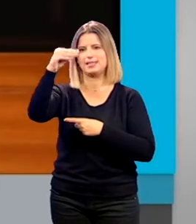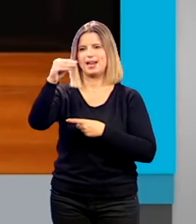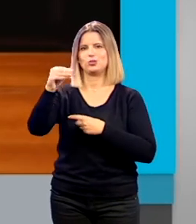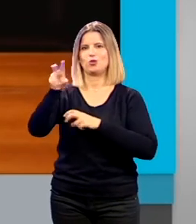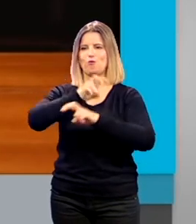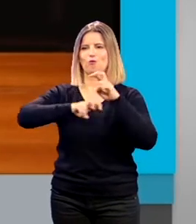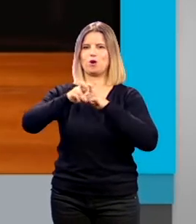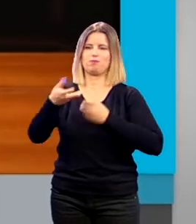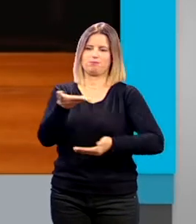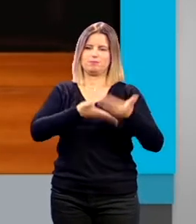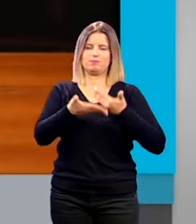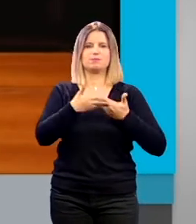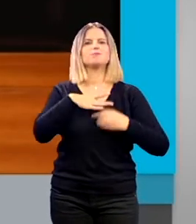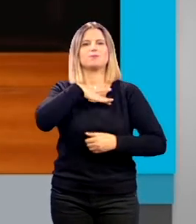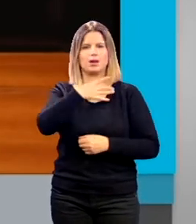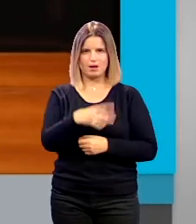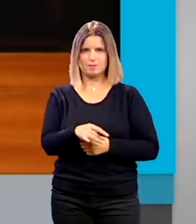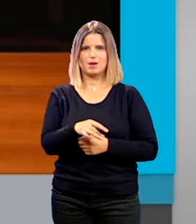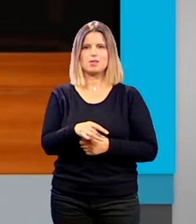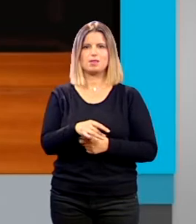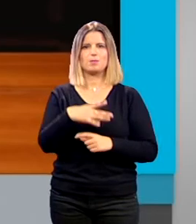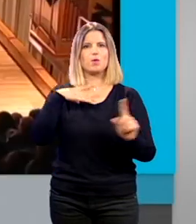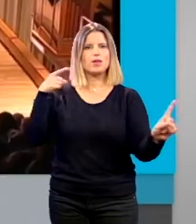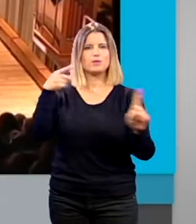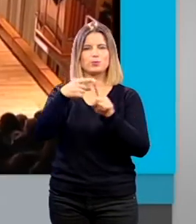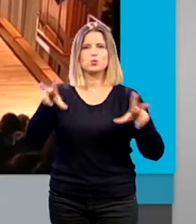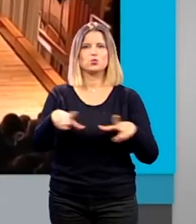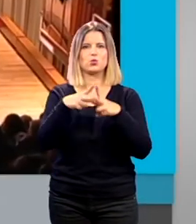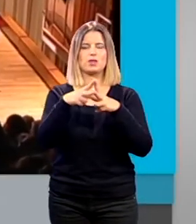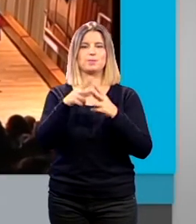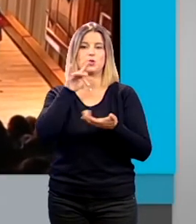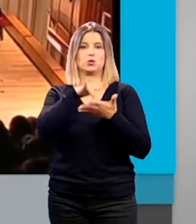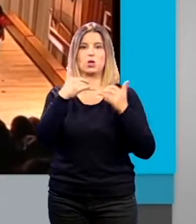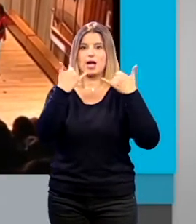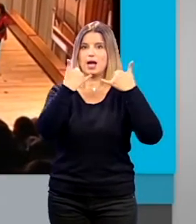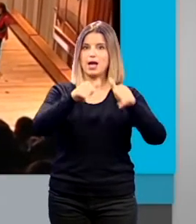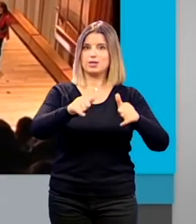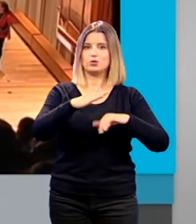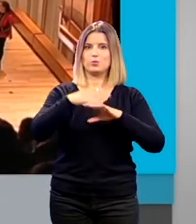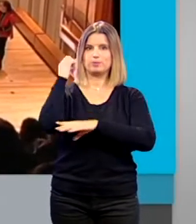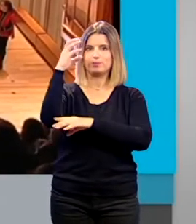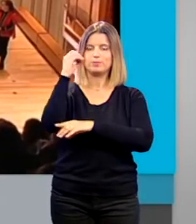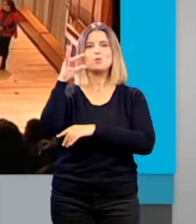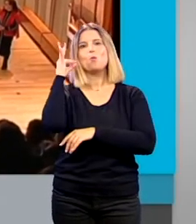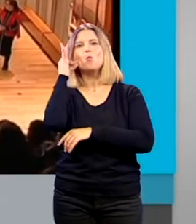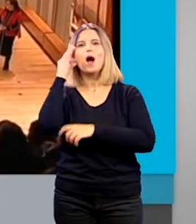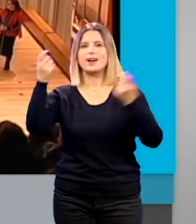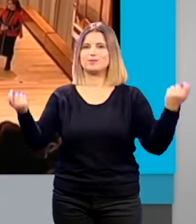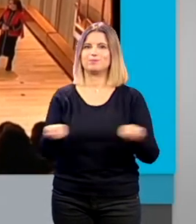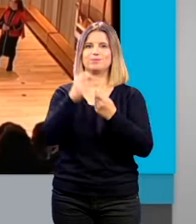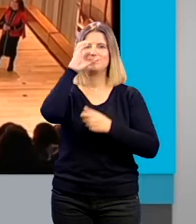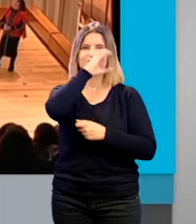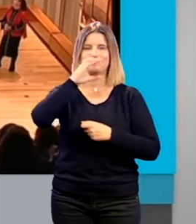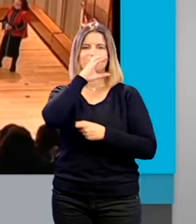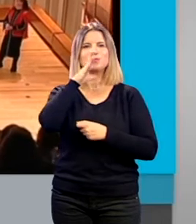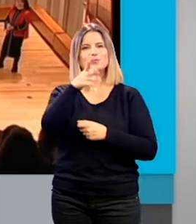ser capaces de afrontar los retos de esta sociedad El acto concluyó con la intervención de mujeres divulgadoras que pusieron una